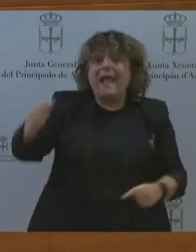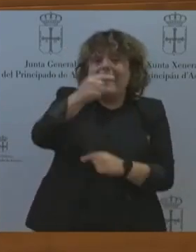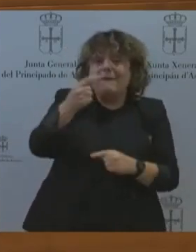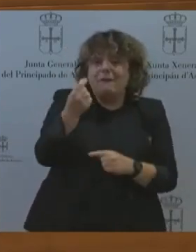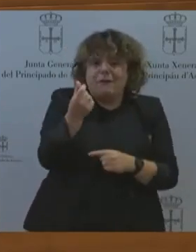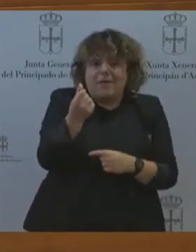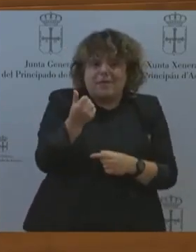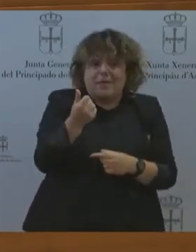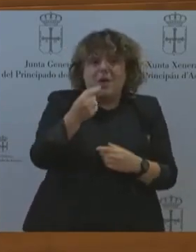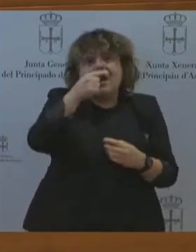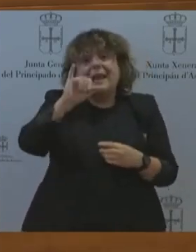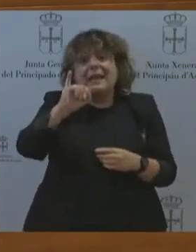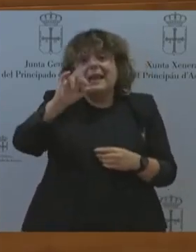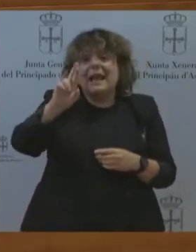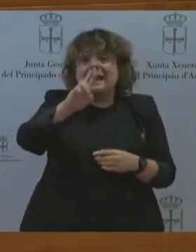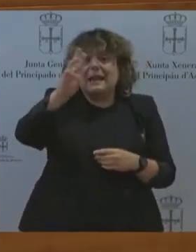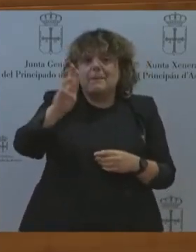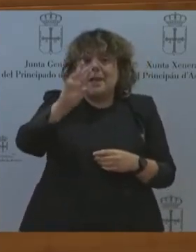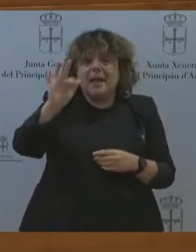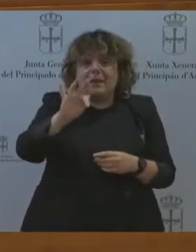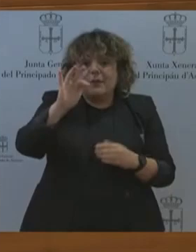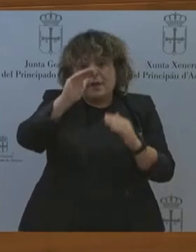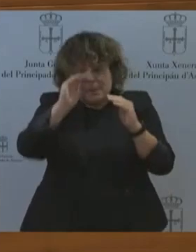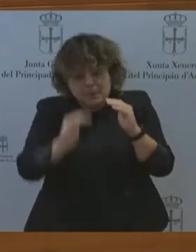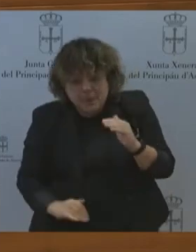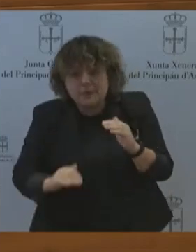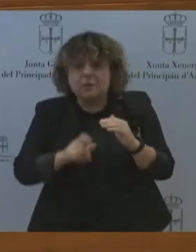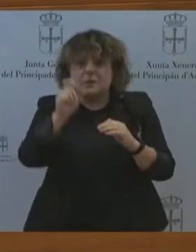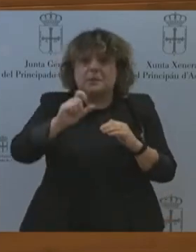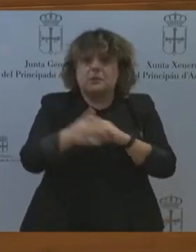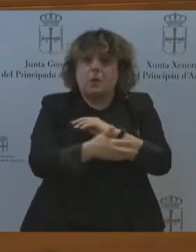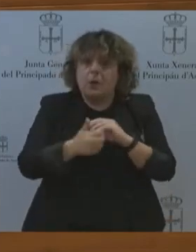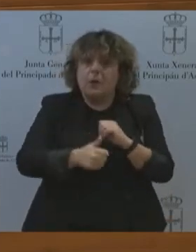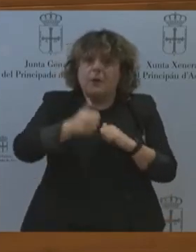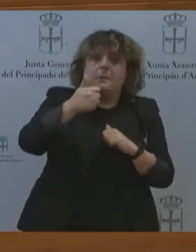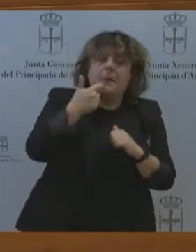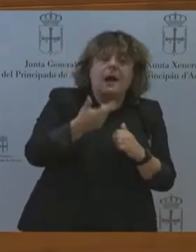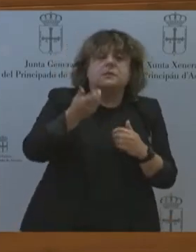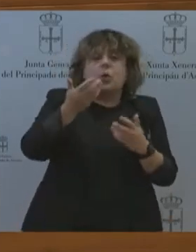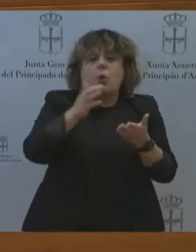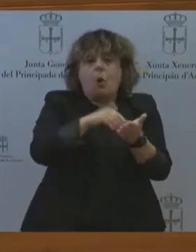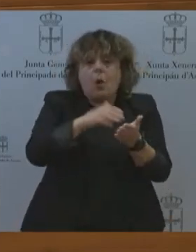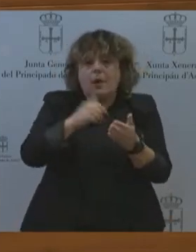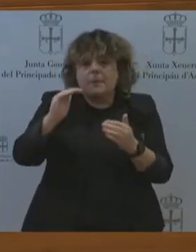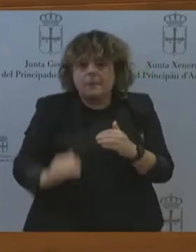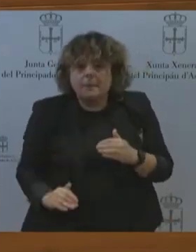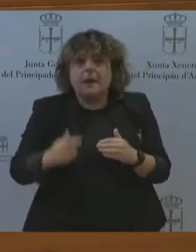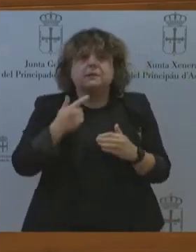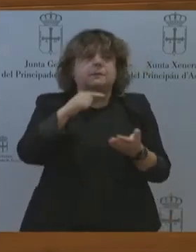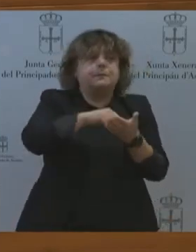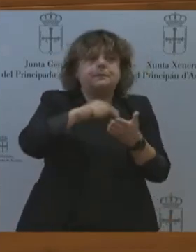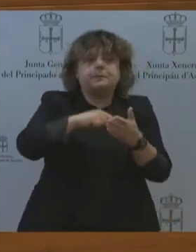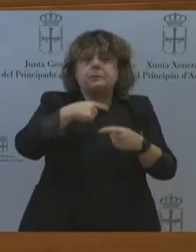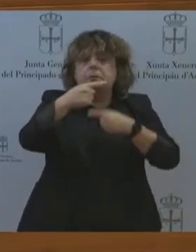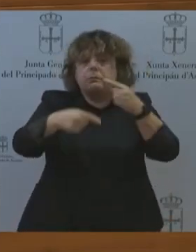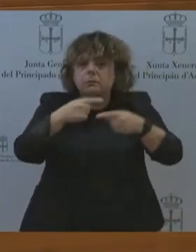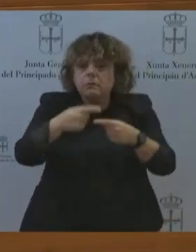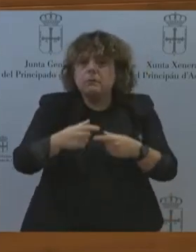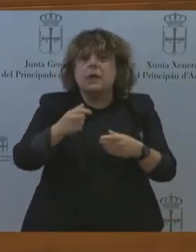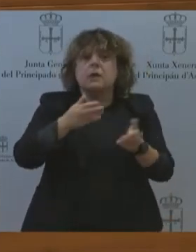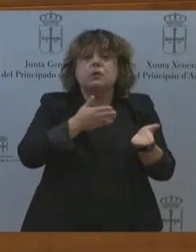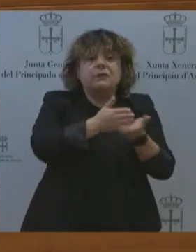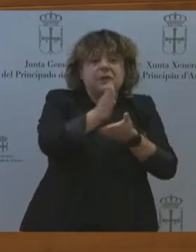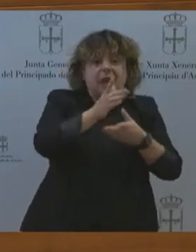sucesiones y donaciones como en otras partes de España. Baje el impuesto de transmisiones patrimoniales. Su vía asturiana no funciona. Háganlo en interés de